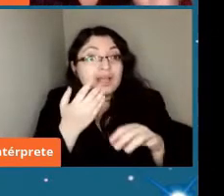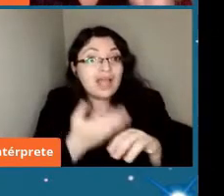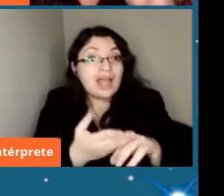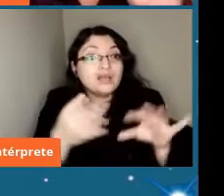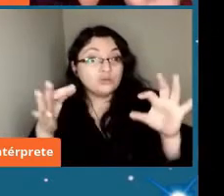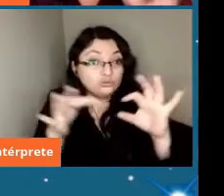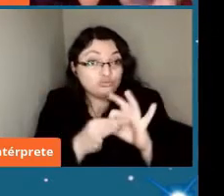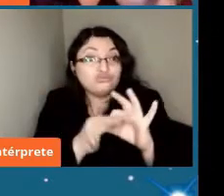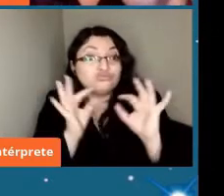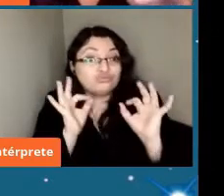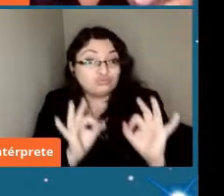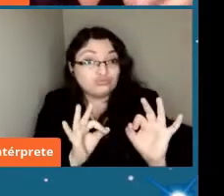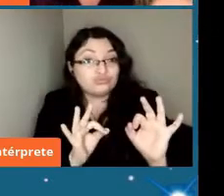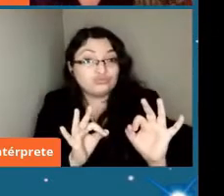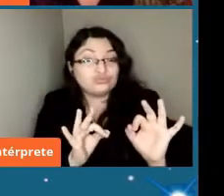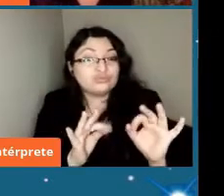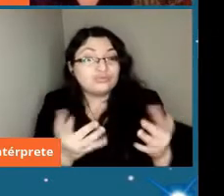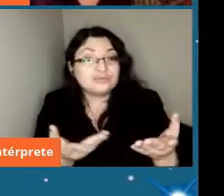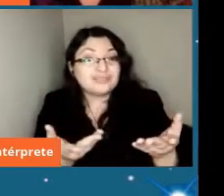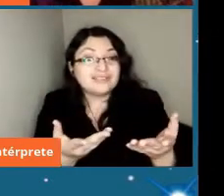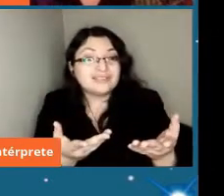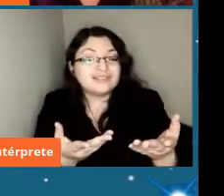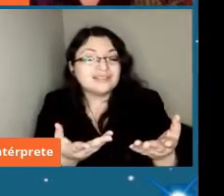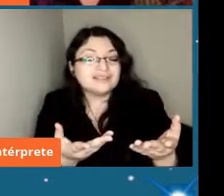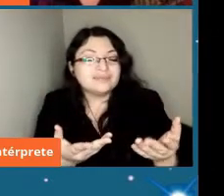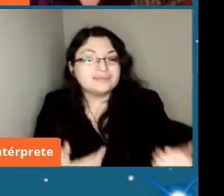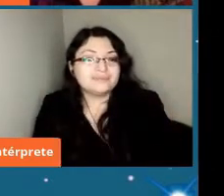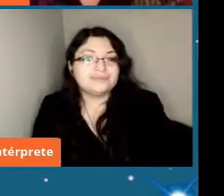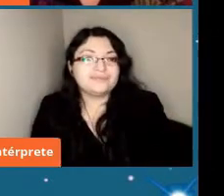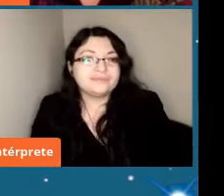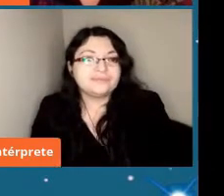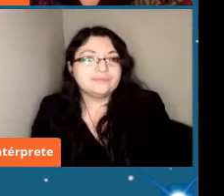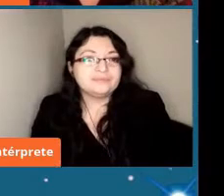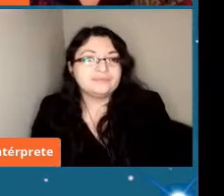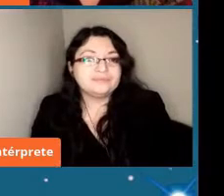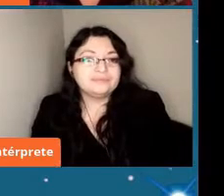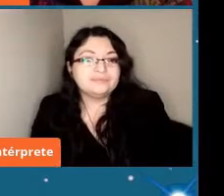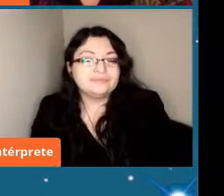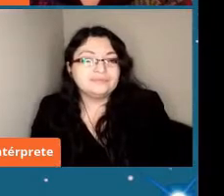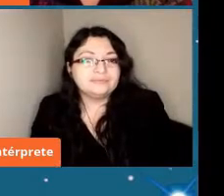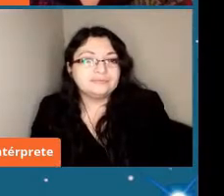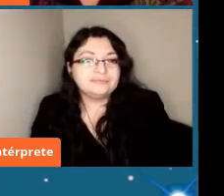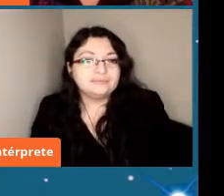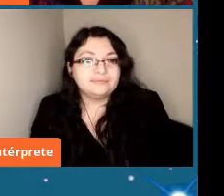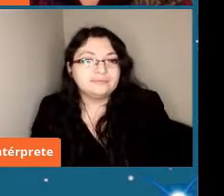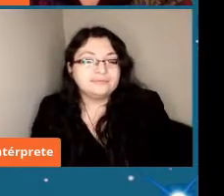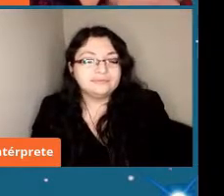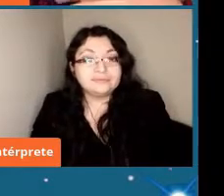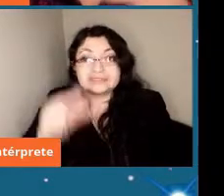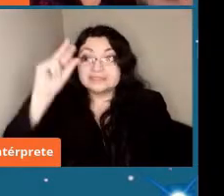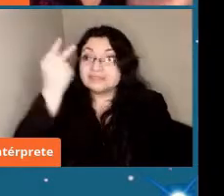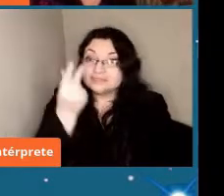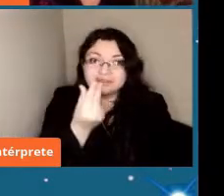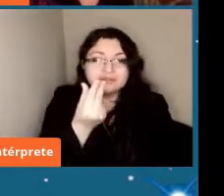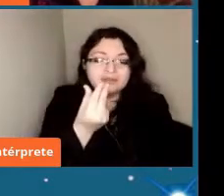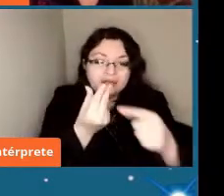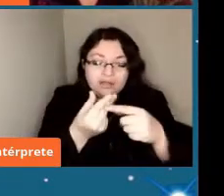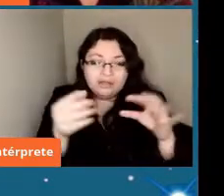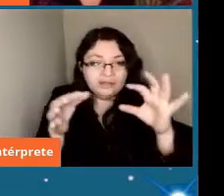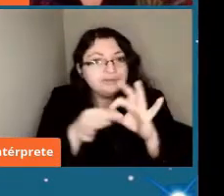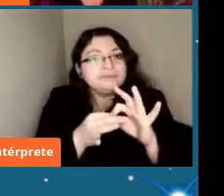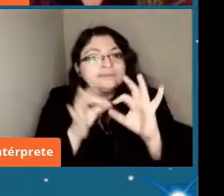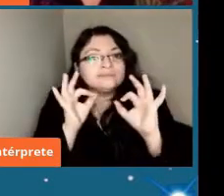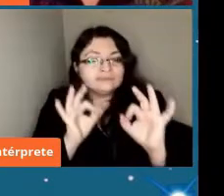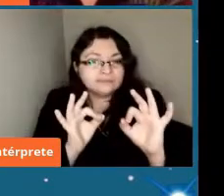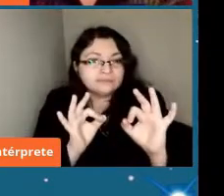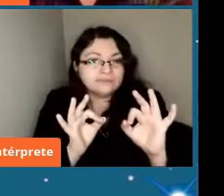entre la emisión o sea la señal del asteroide con la composición la señal que